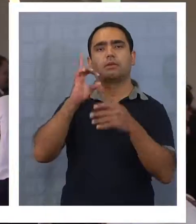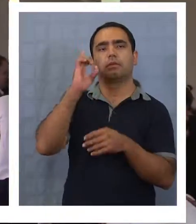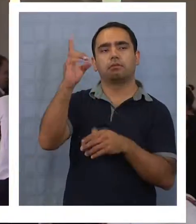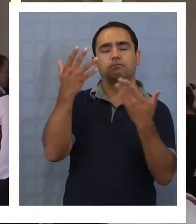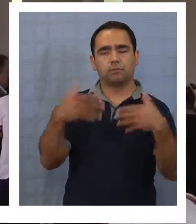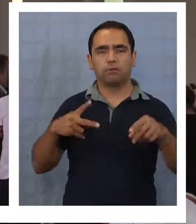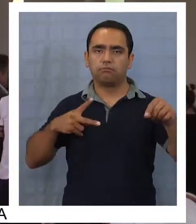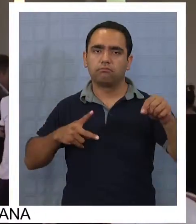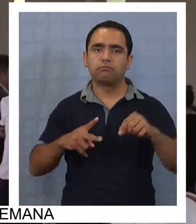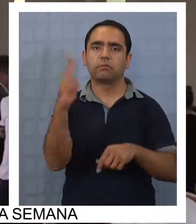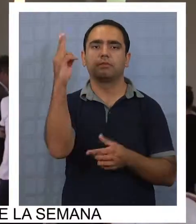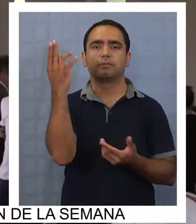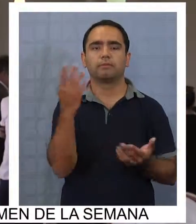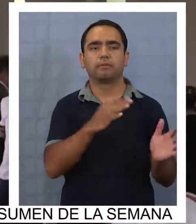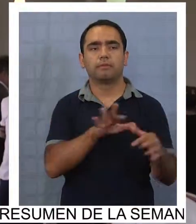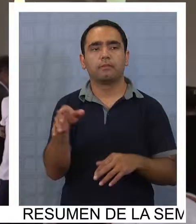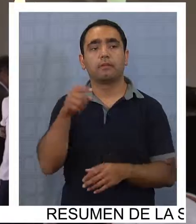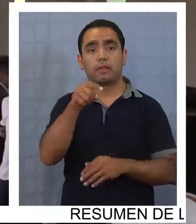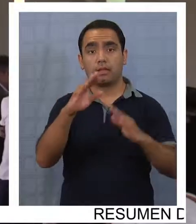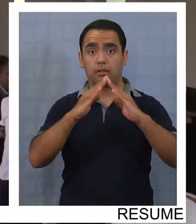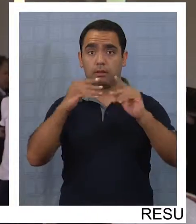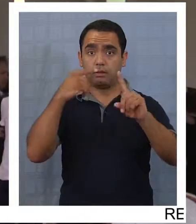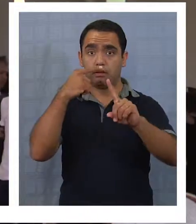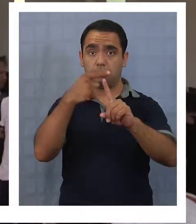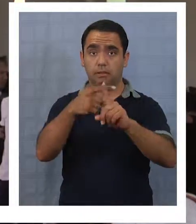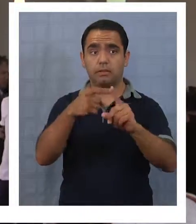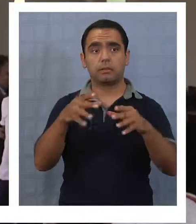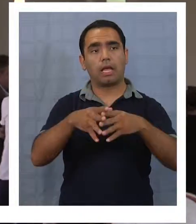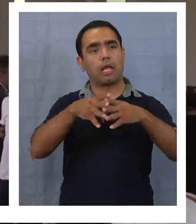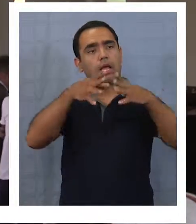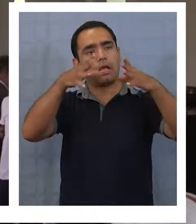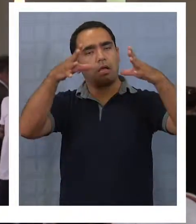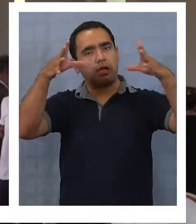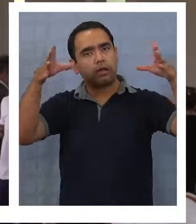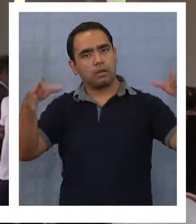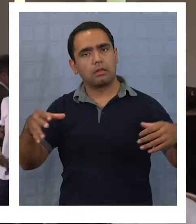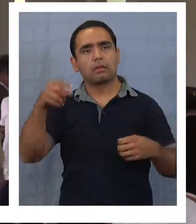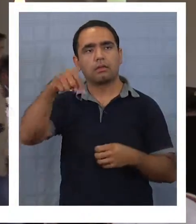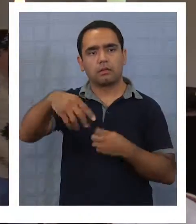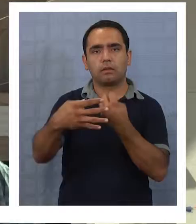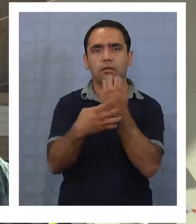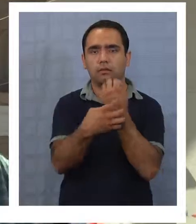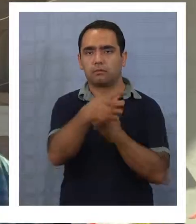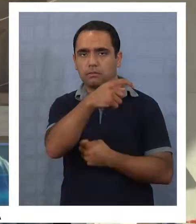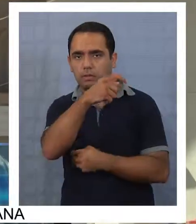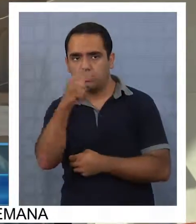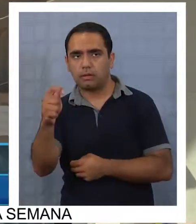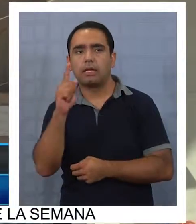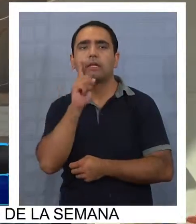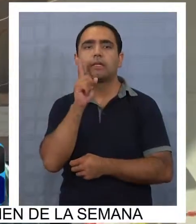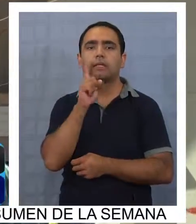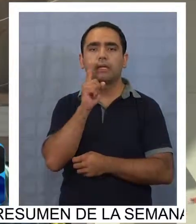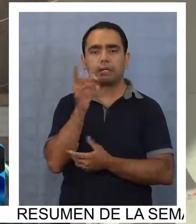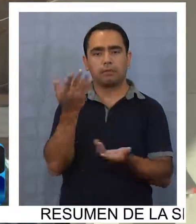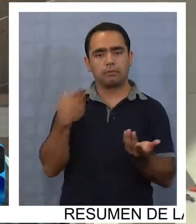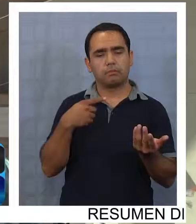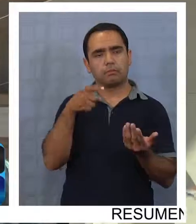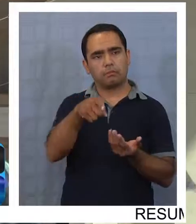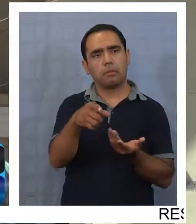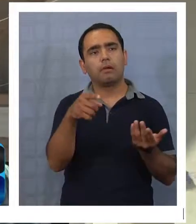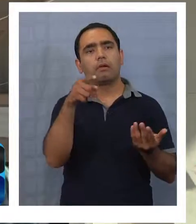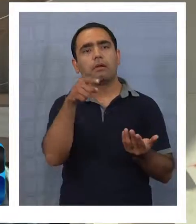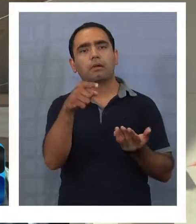inaugurando. Estamos entregando la iglesia más grande que tiene Tarapacá, la región en el interior.